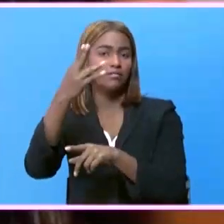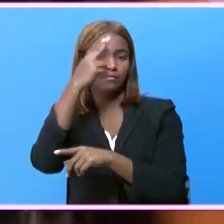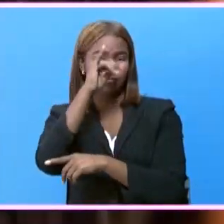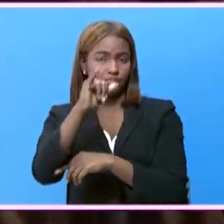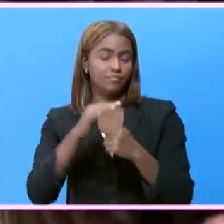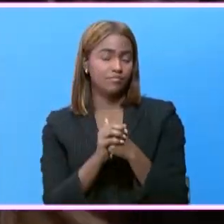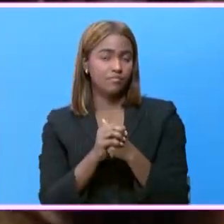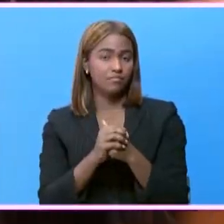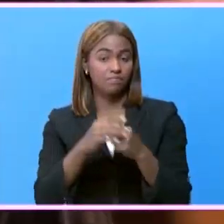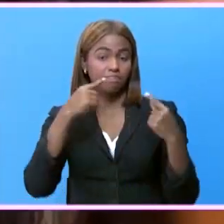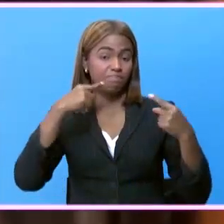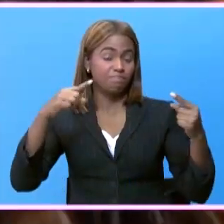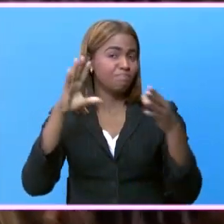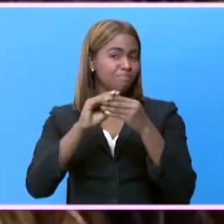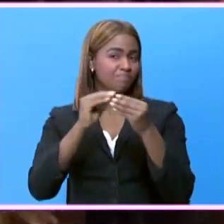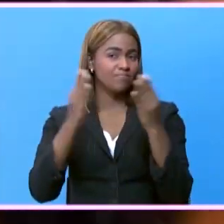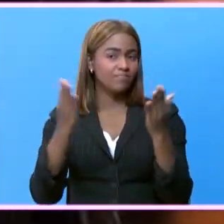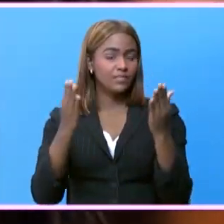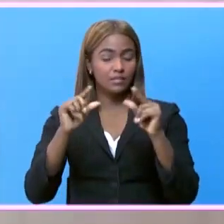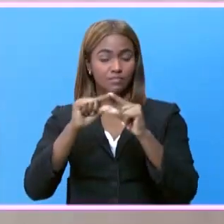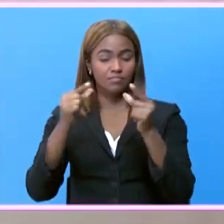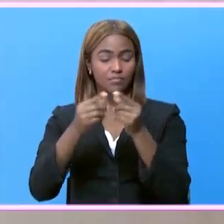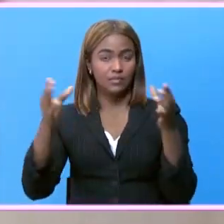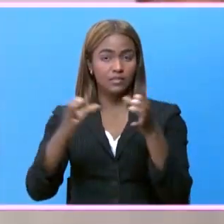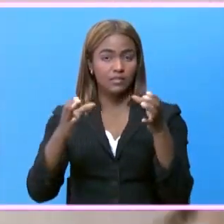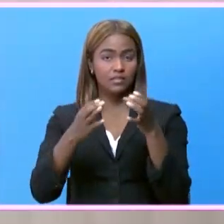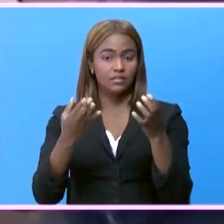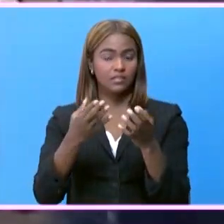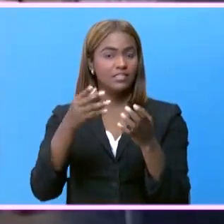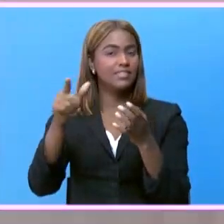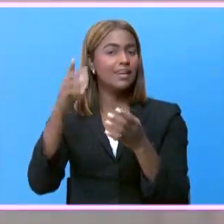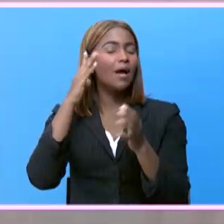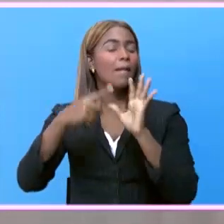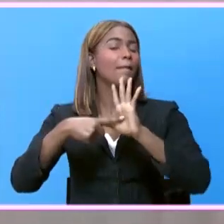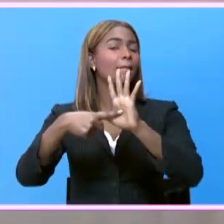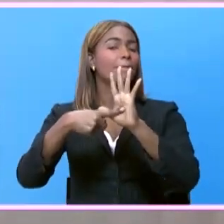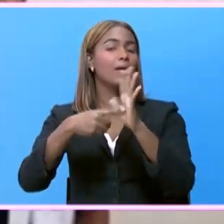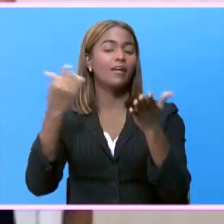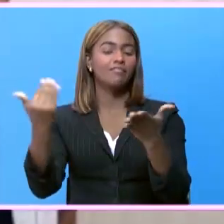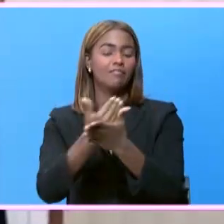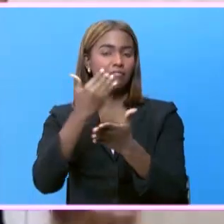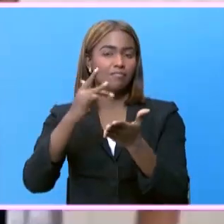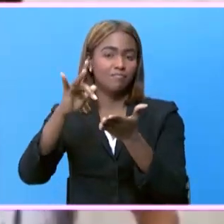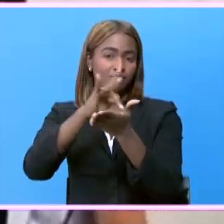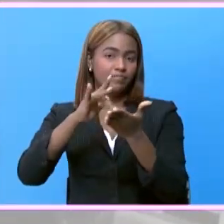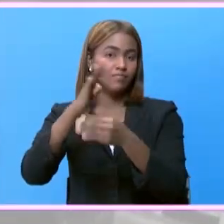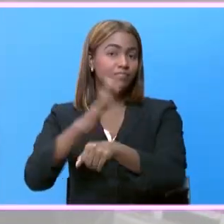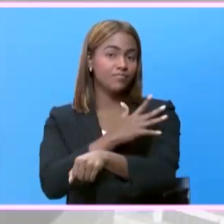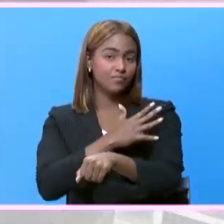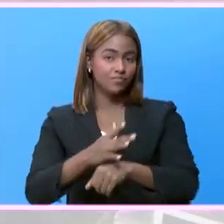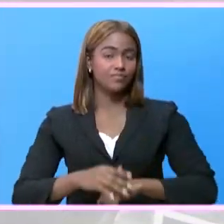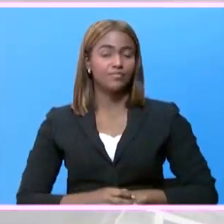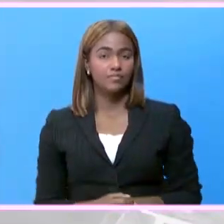Y en los espectáculos, la agrupación de New York Band presenta Nuevo Sencillo.